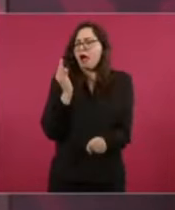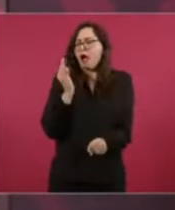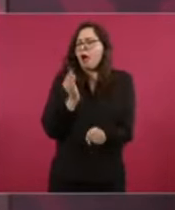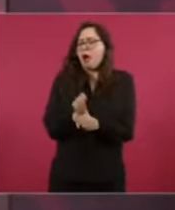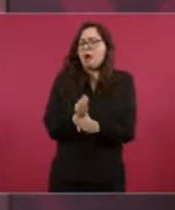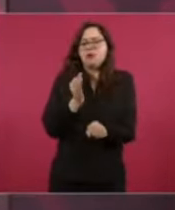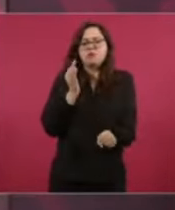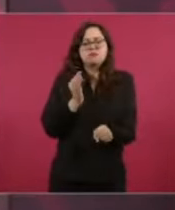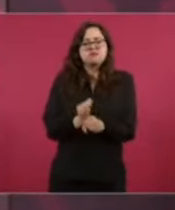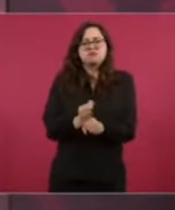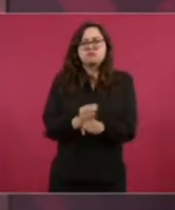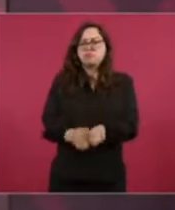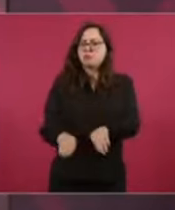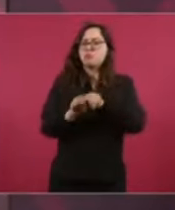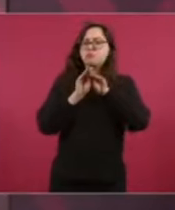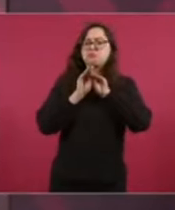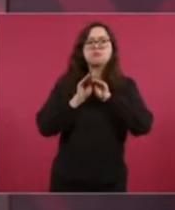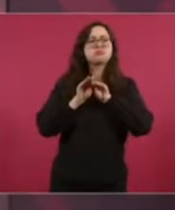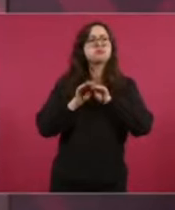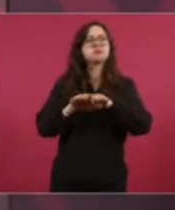interesa